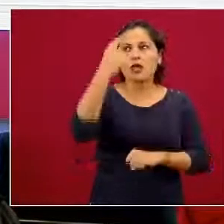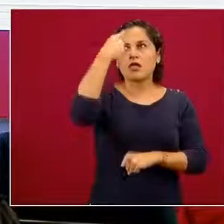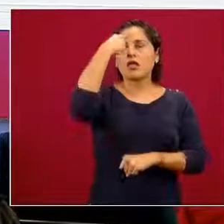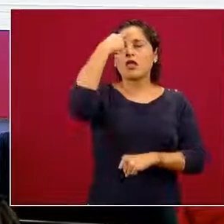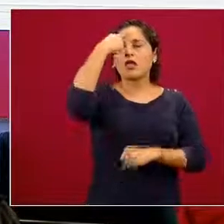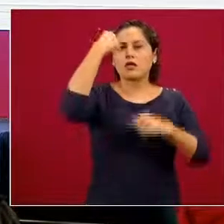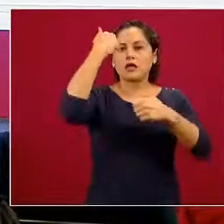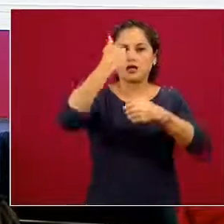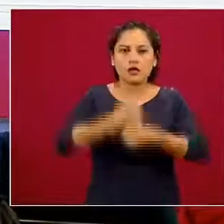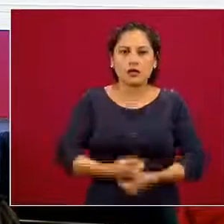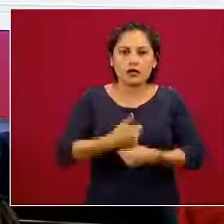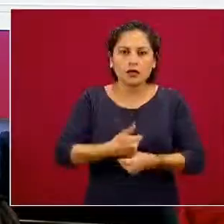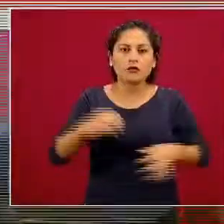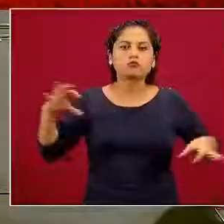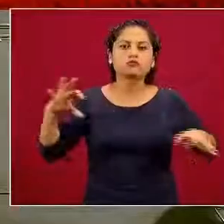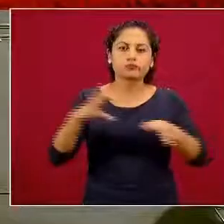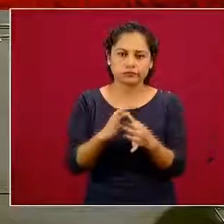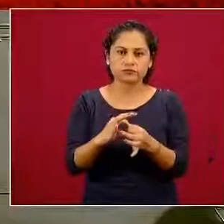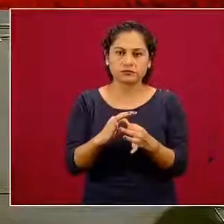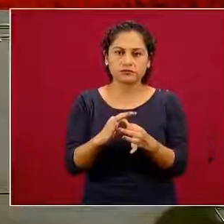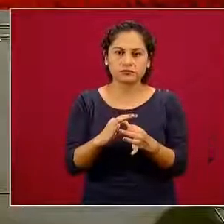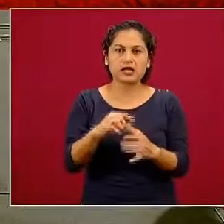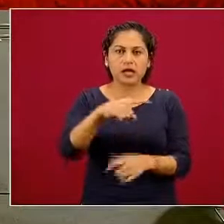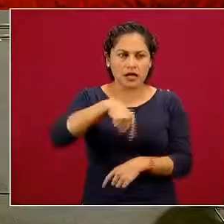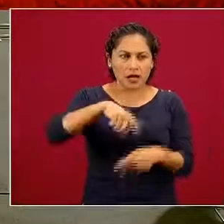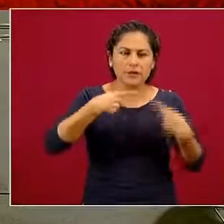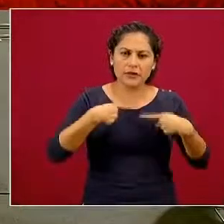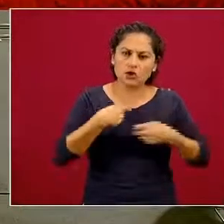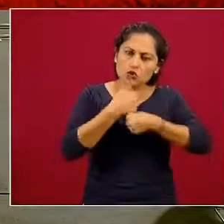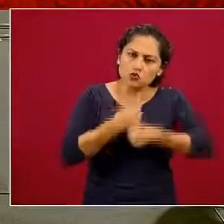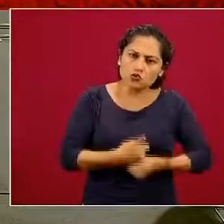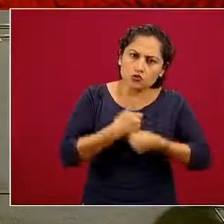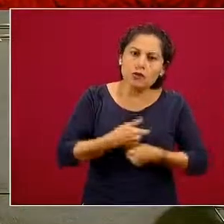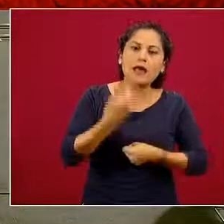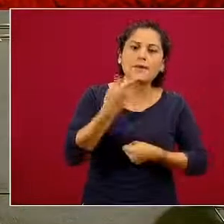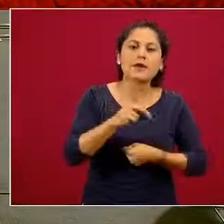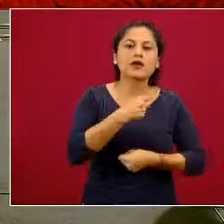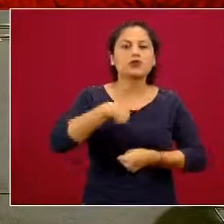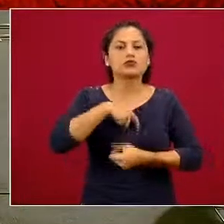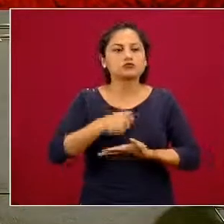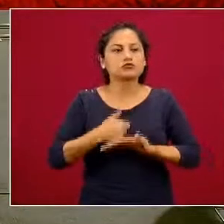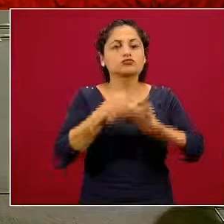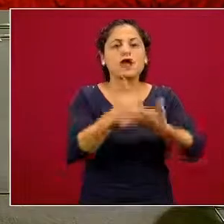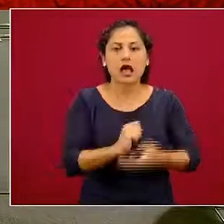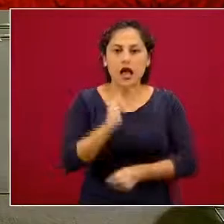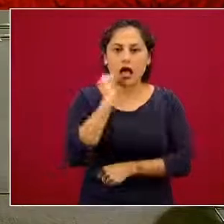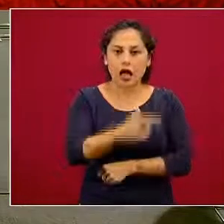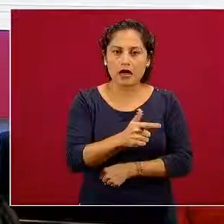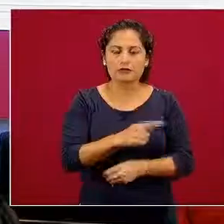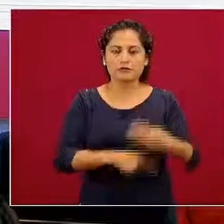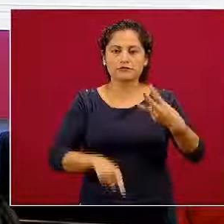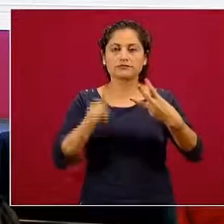sufriendo, pero hay algo que podemos hacer. El tercer componente es implementar las estrategias. La